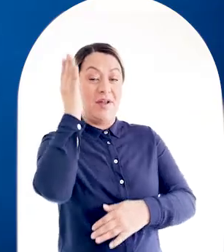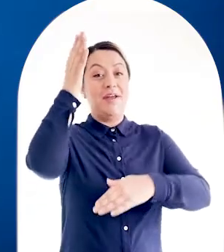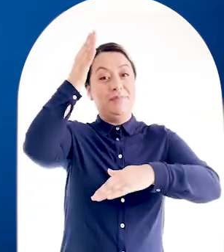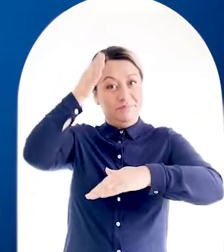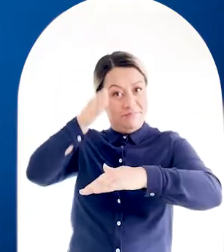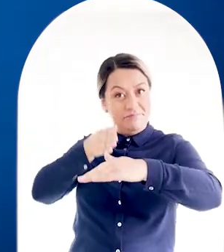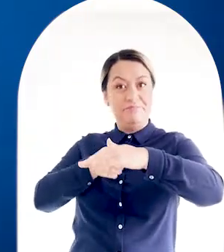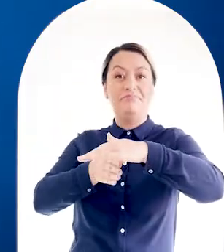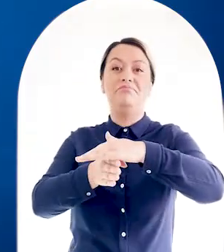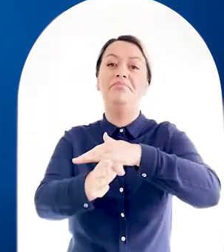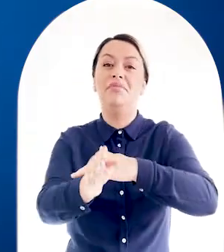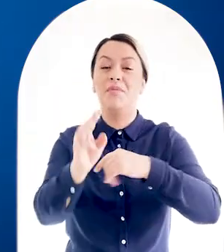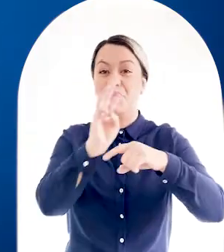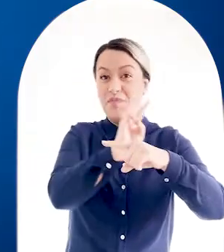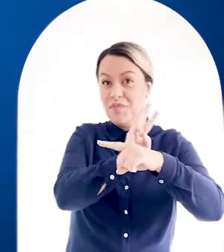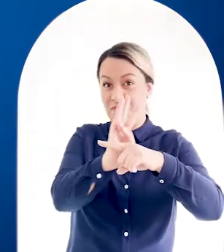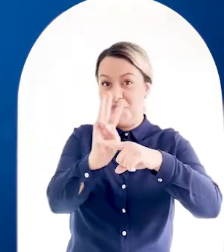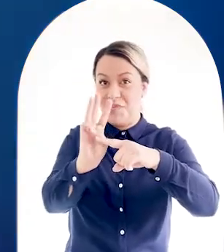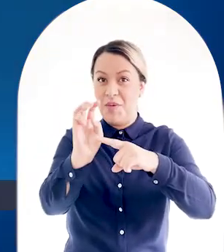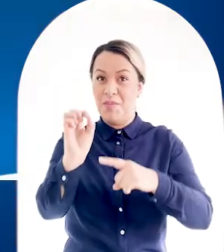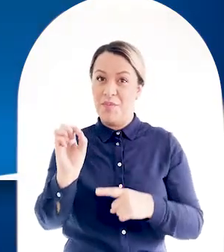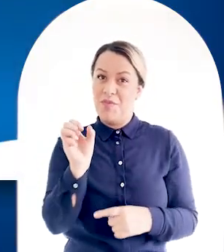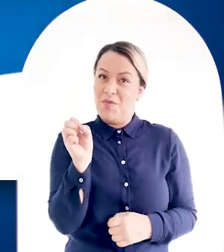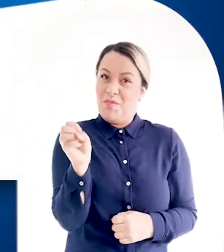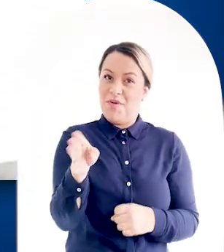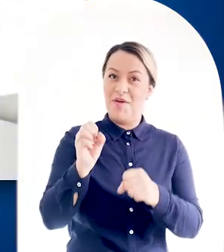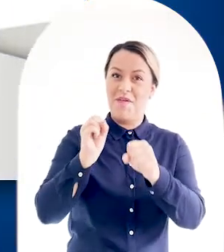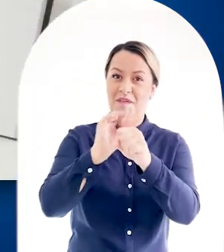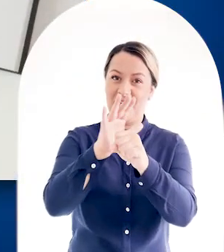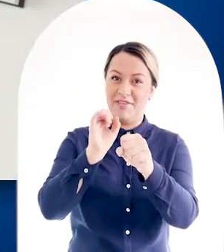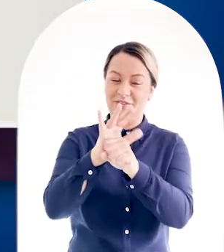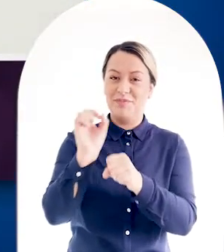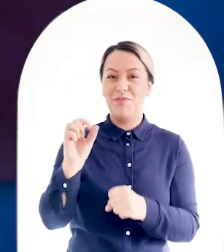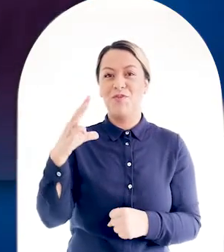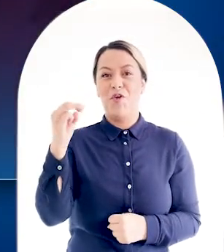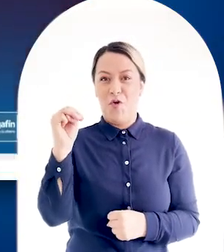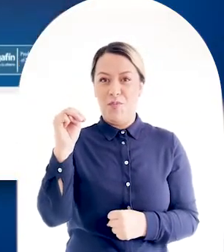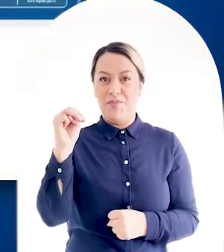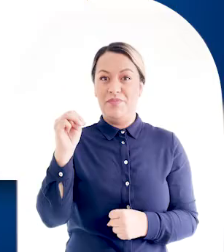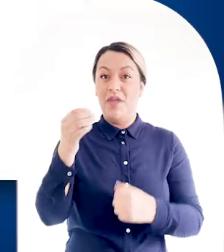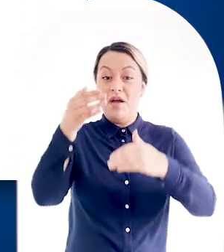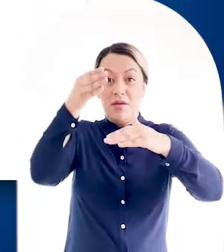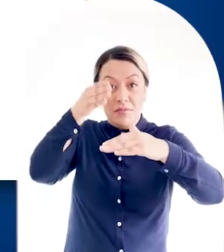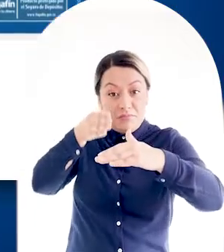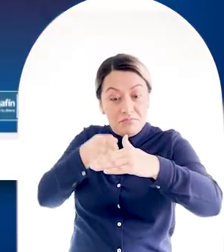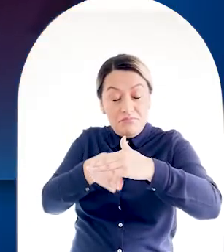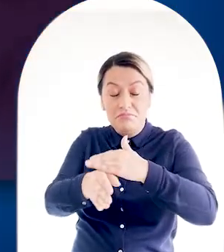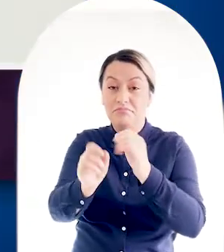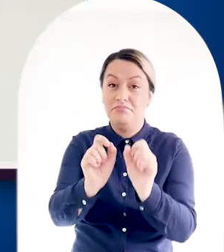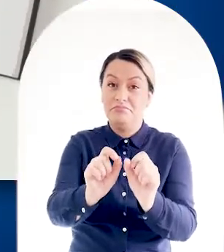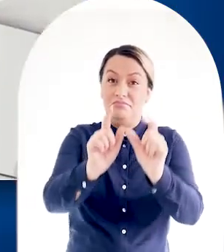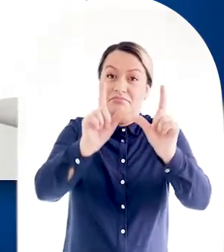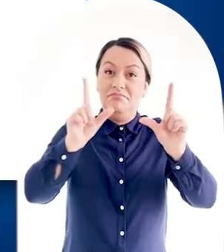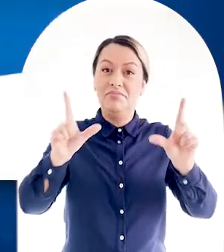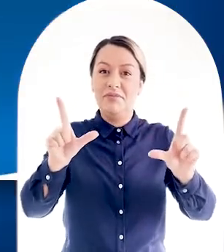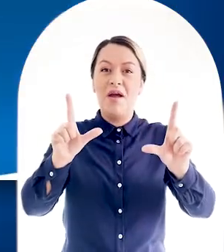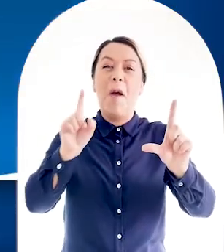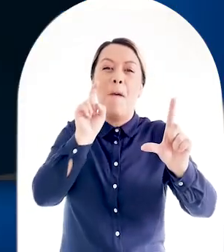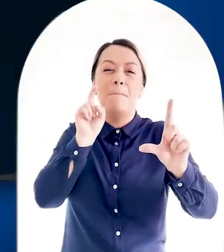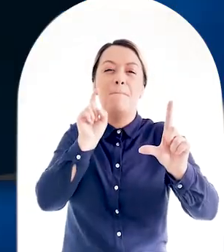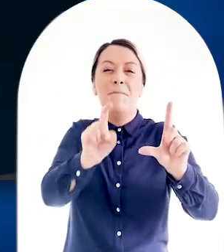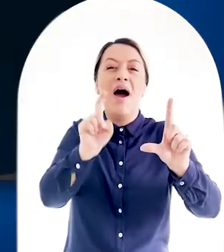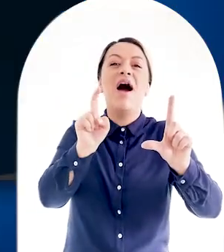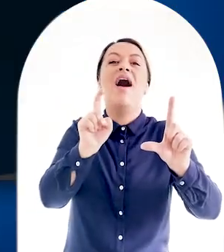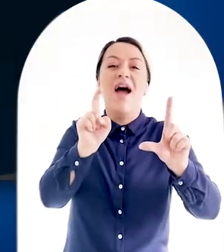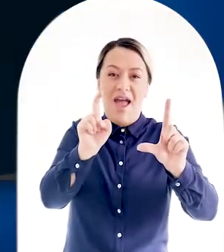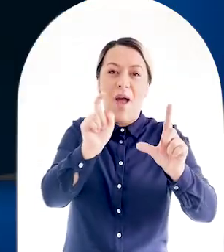ingresemos a www.bancocajasocial.com. Una vez estemos en la página del banco, damos clic